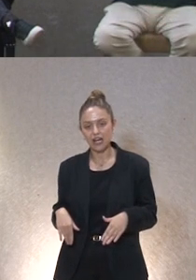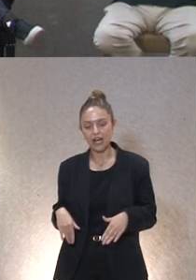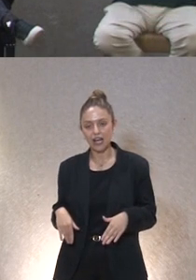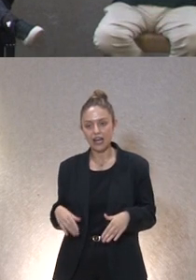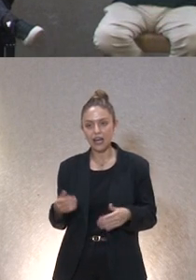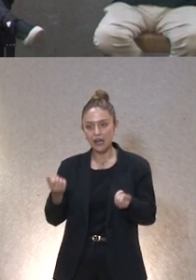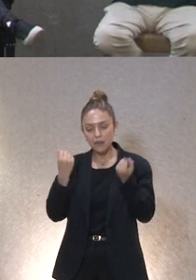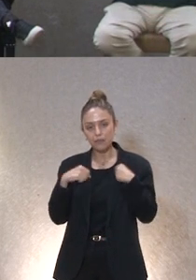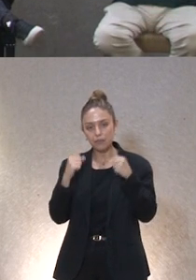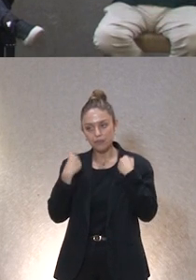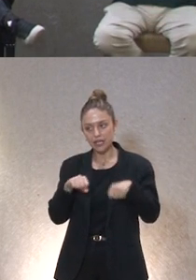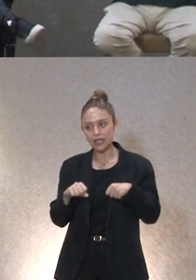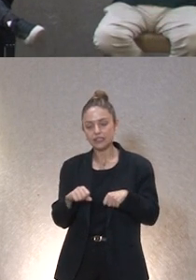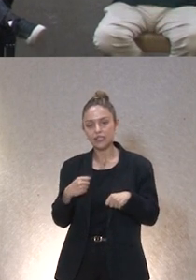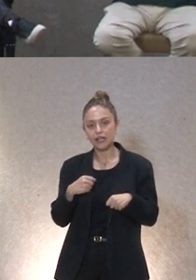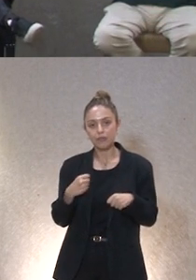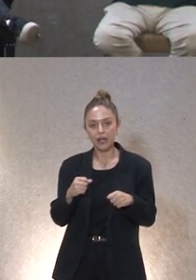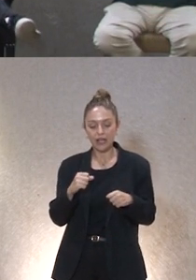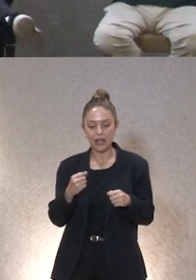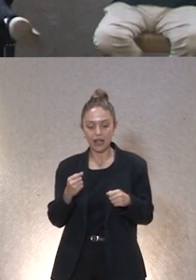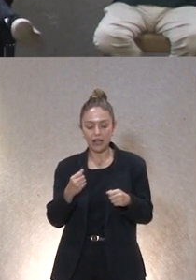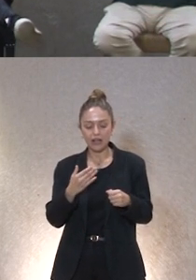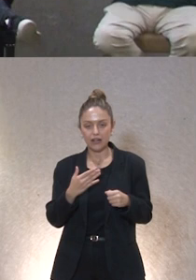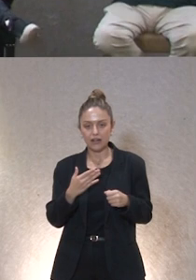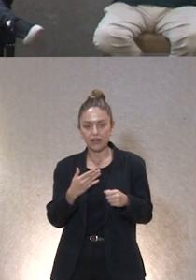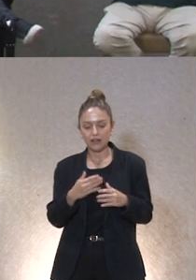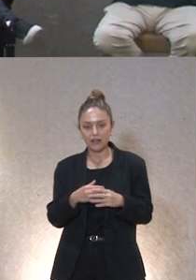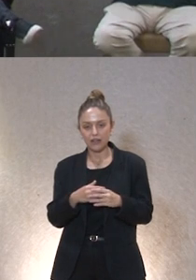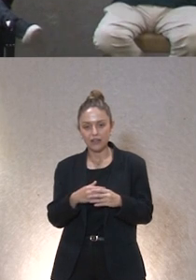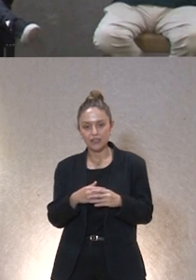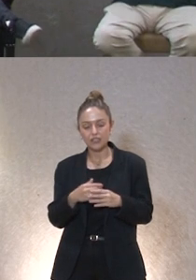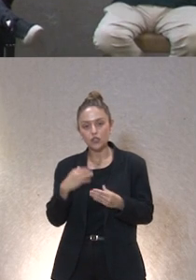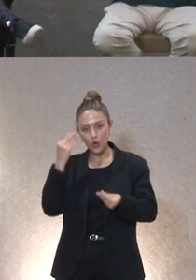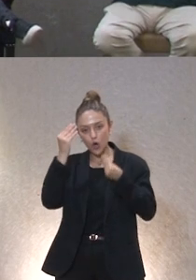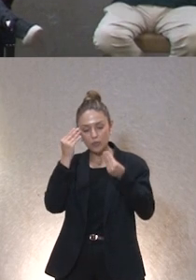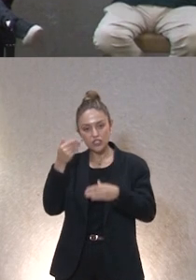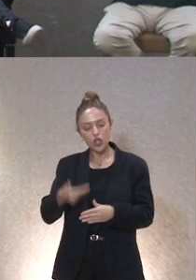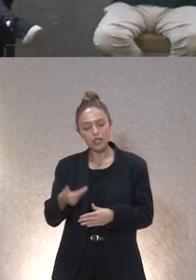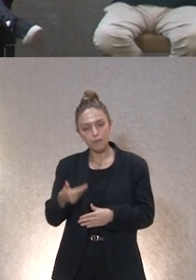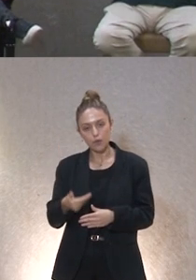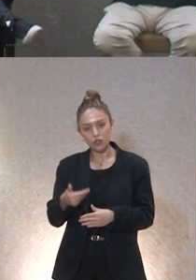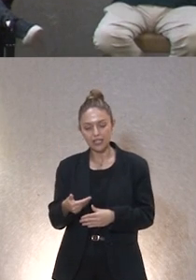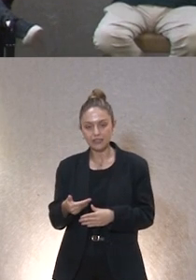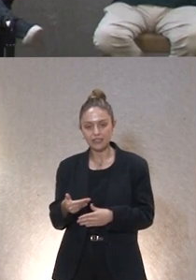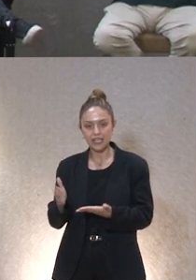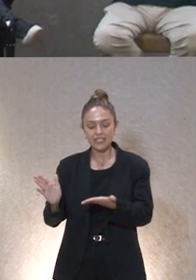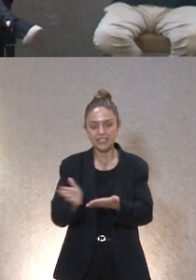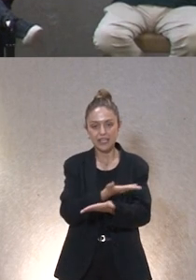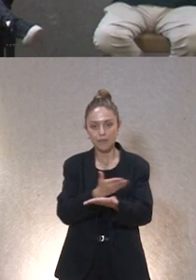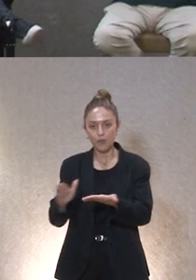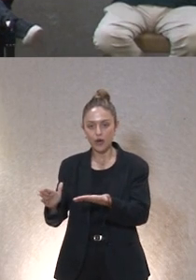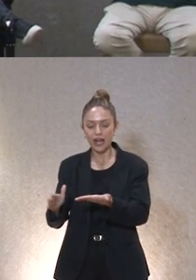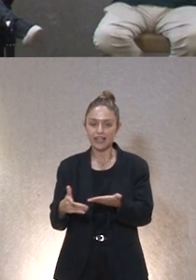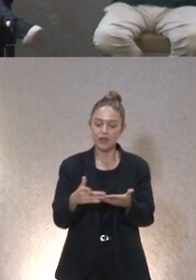prácticas que se plantean para la reducción de daños y a mí yo considero que es importante a veces separar cuando un problema es